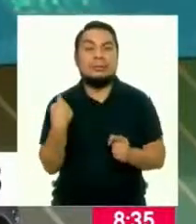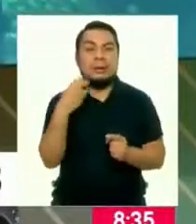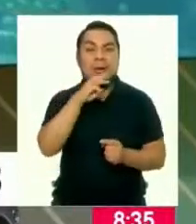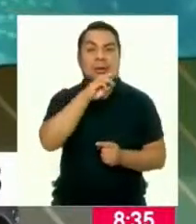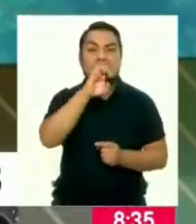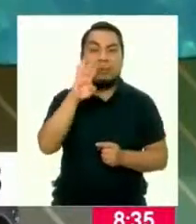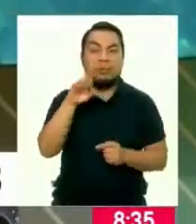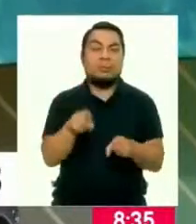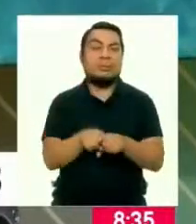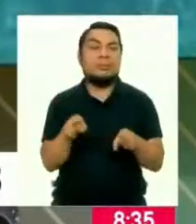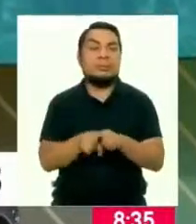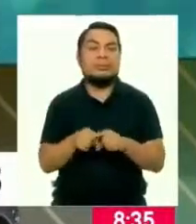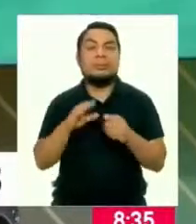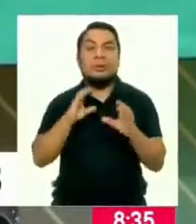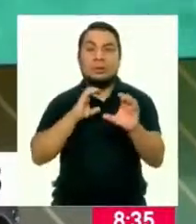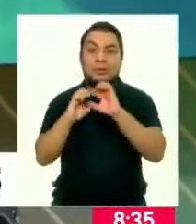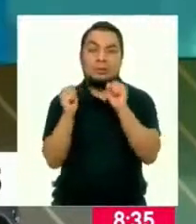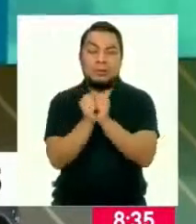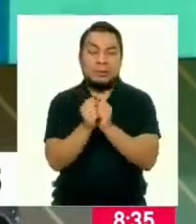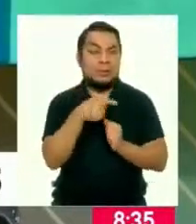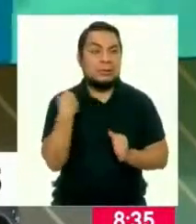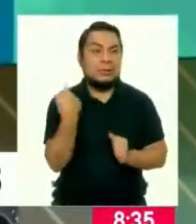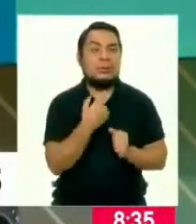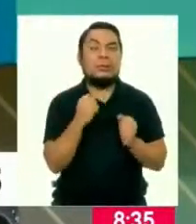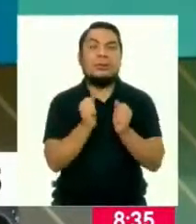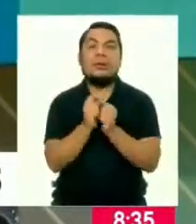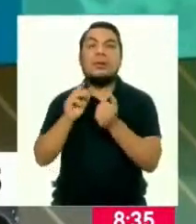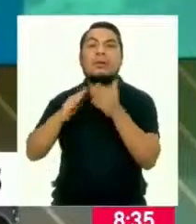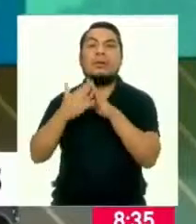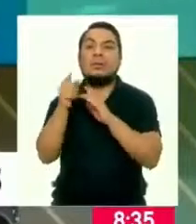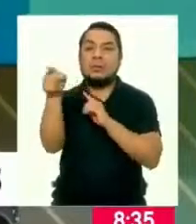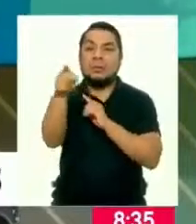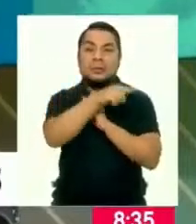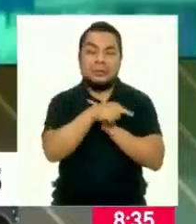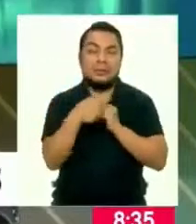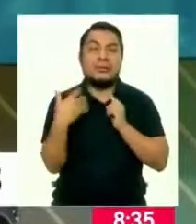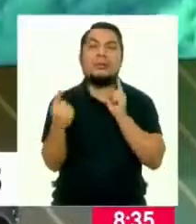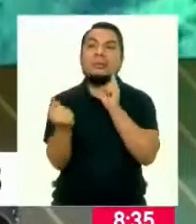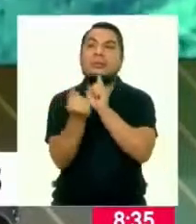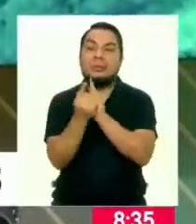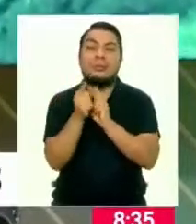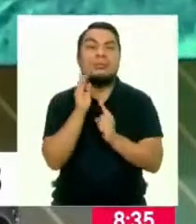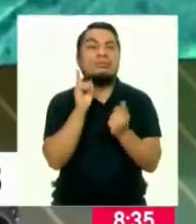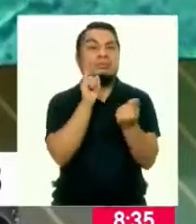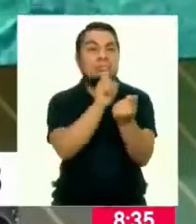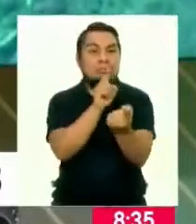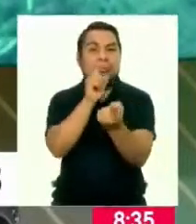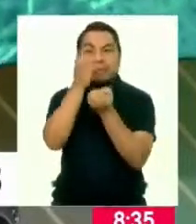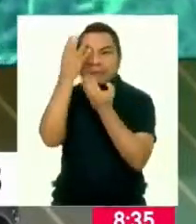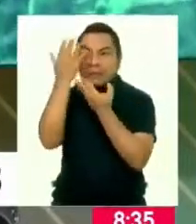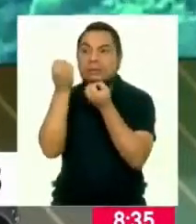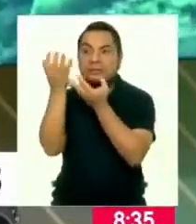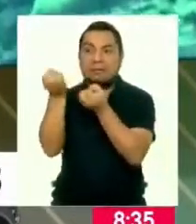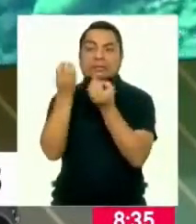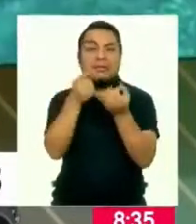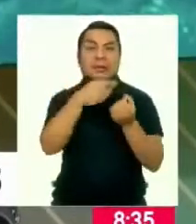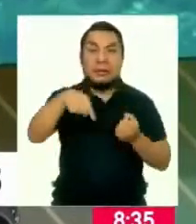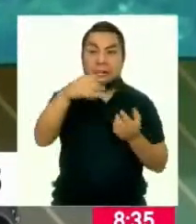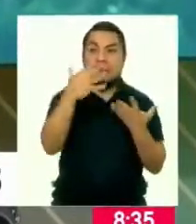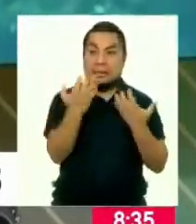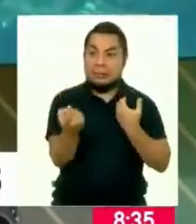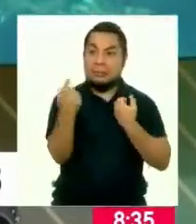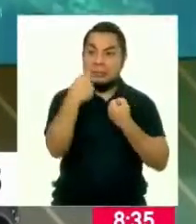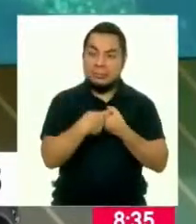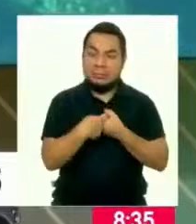página web y las comunicaciones que tenemos con las comunidades, vamos a ir llegando con esta información para que más agricultores